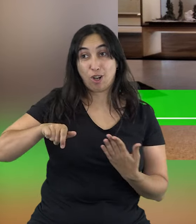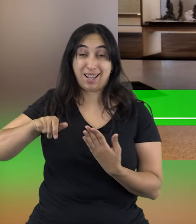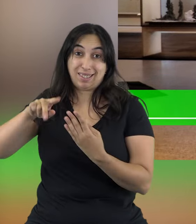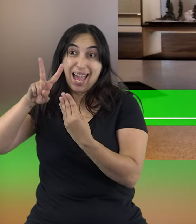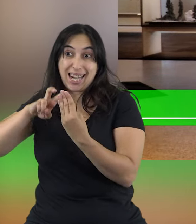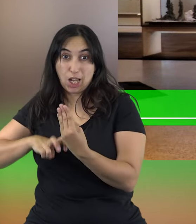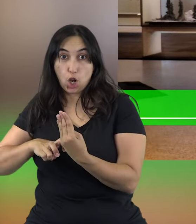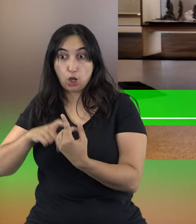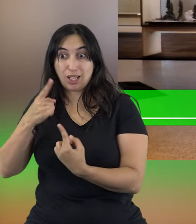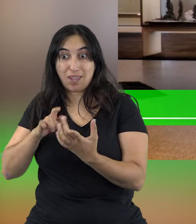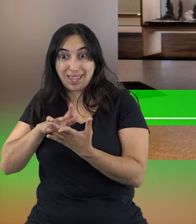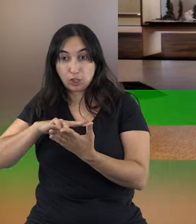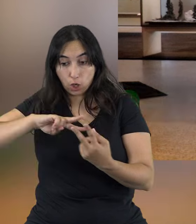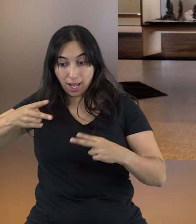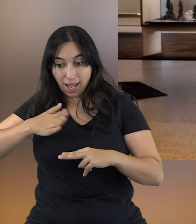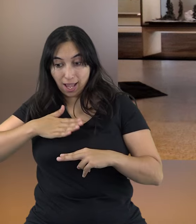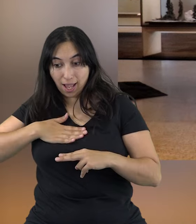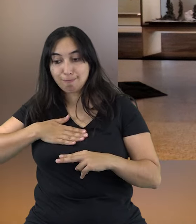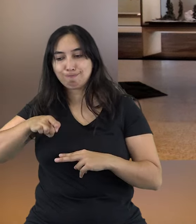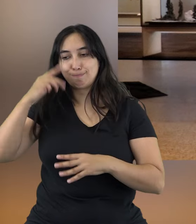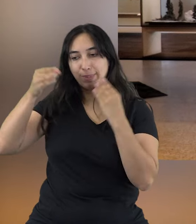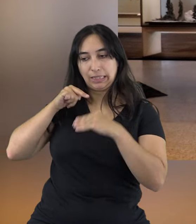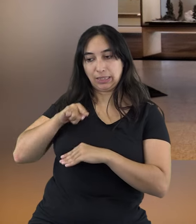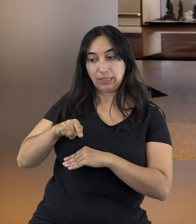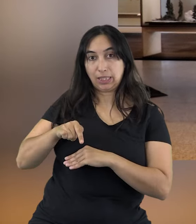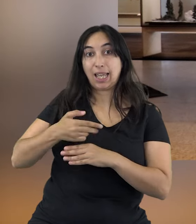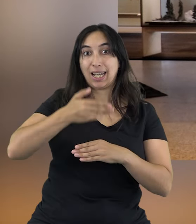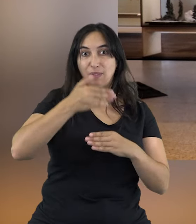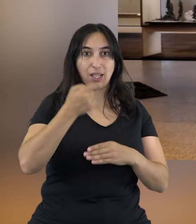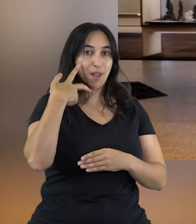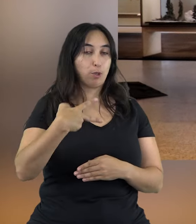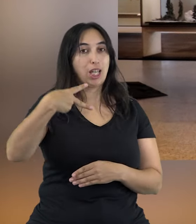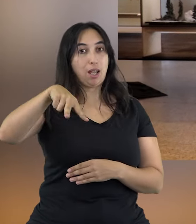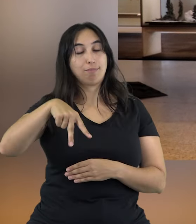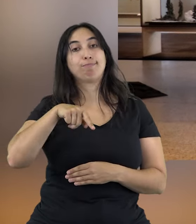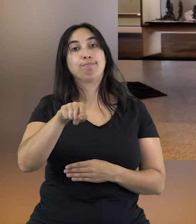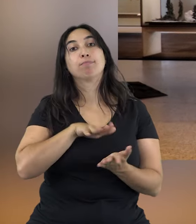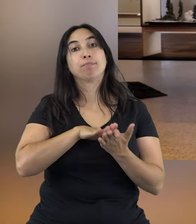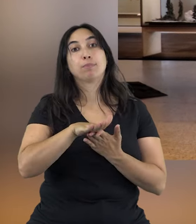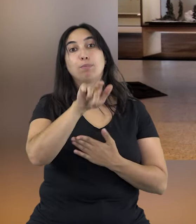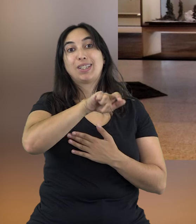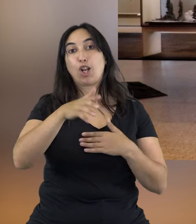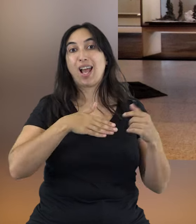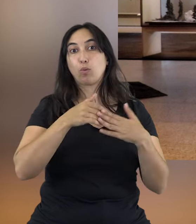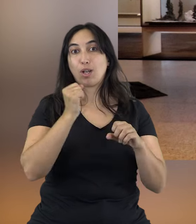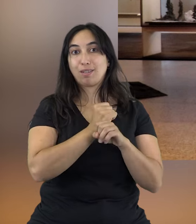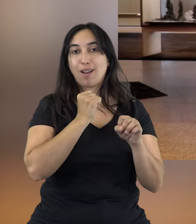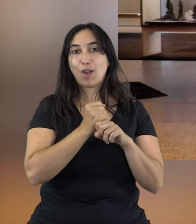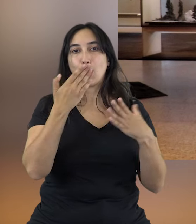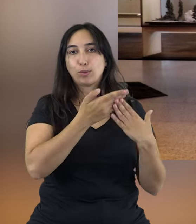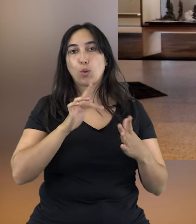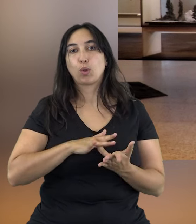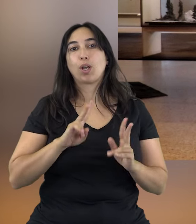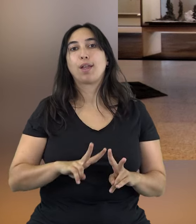las interpretaciones que los arqueólogos hacemos en determinadas ocasiones. Publicado en la prestigiosa revista Nature, los autores del trabajo